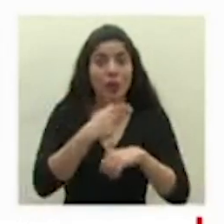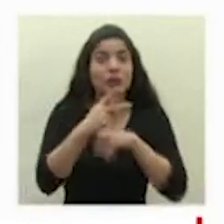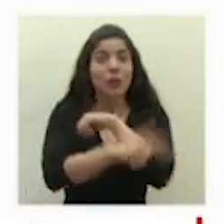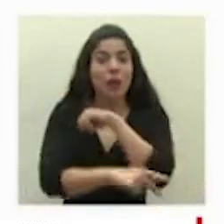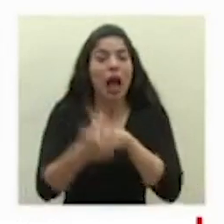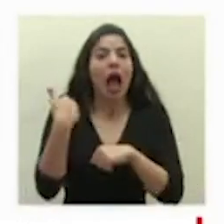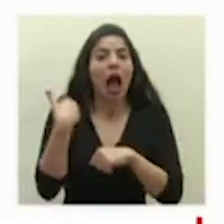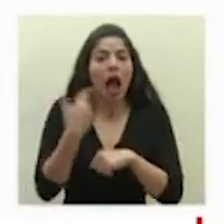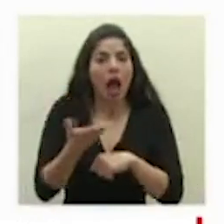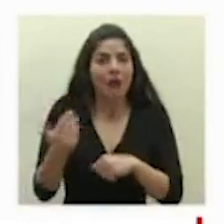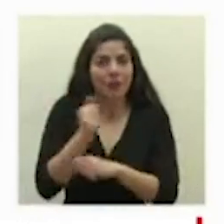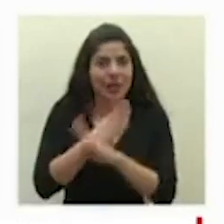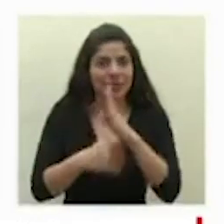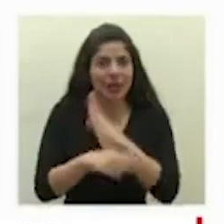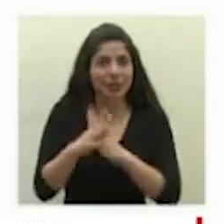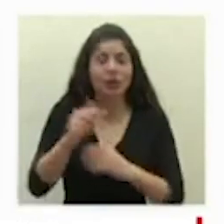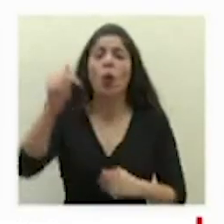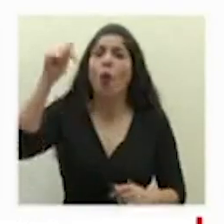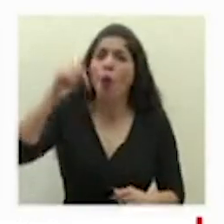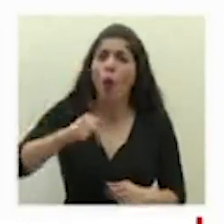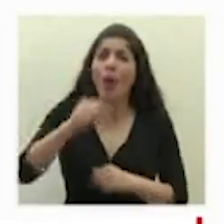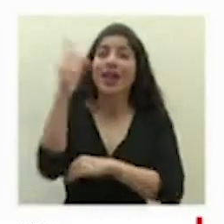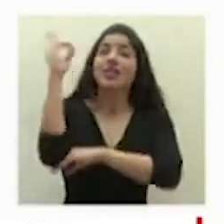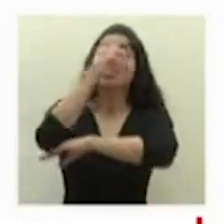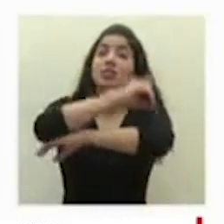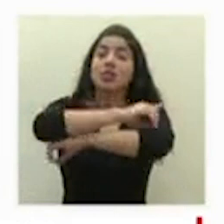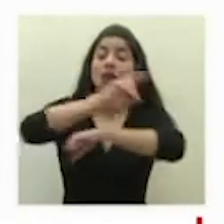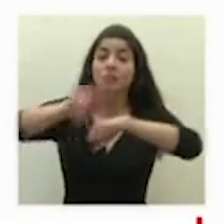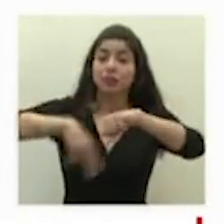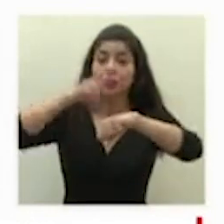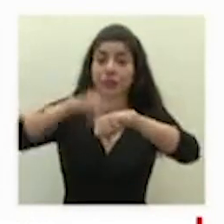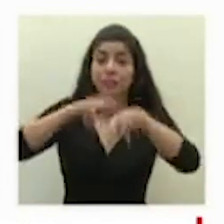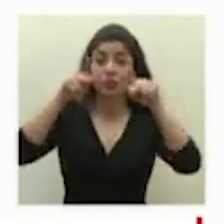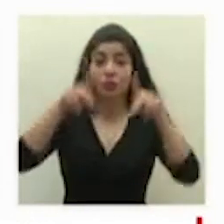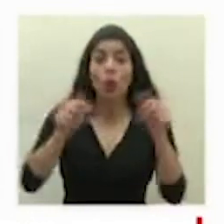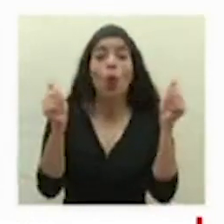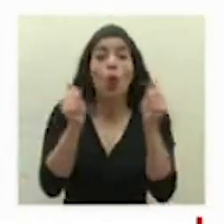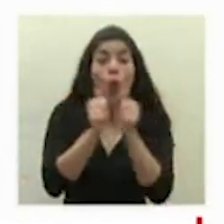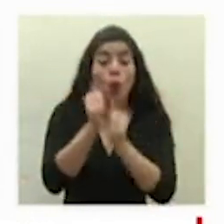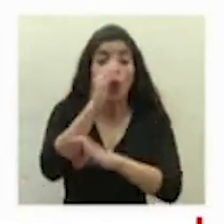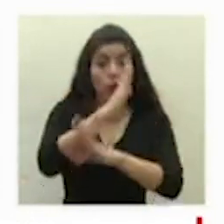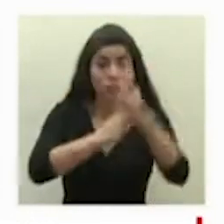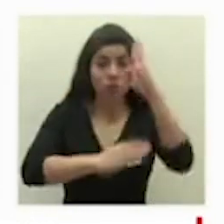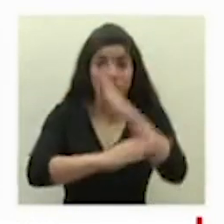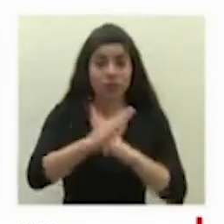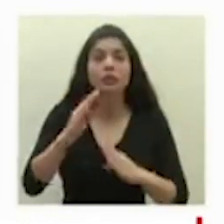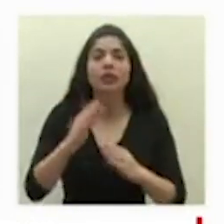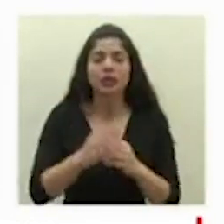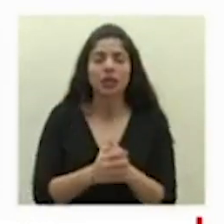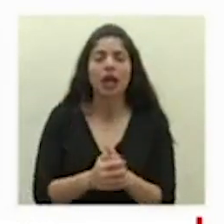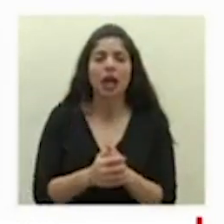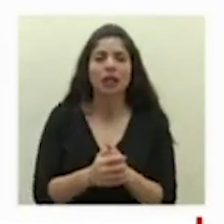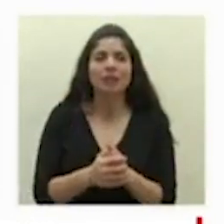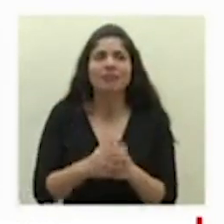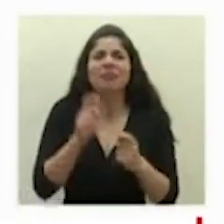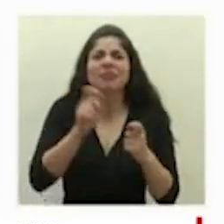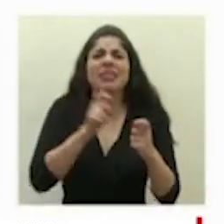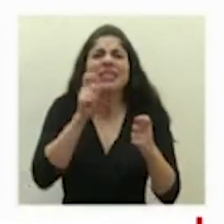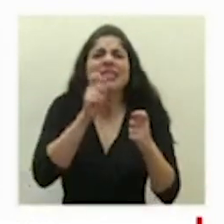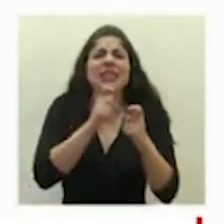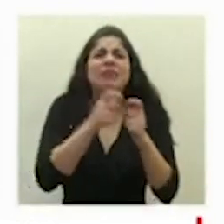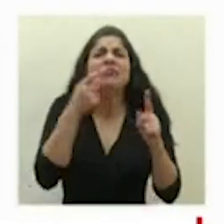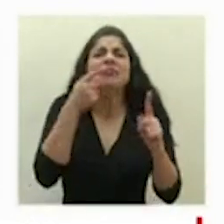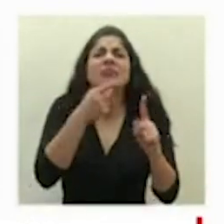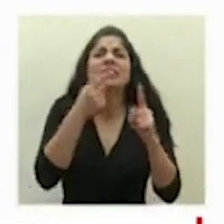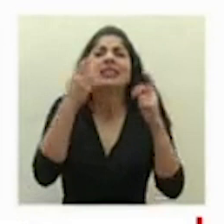discapacidad hoy en el Día Nacional de las Personas con Discapacidad que precisamente se